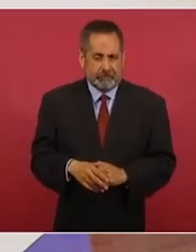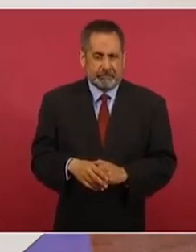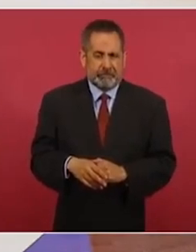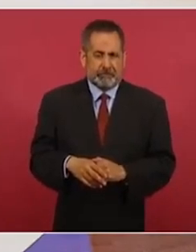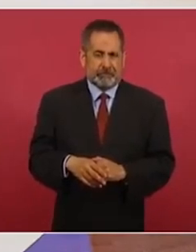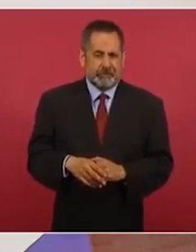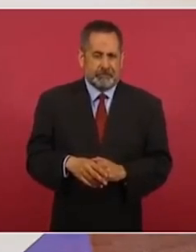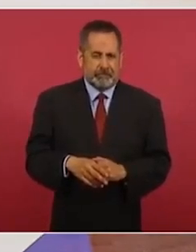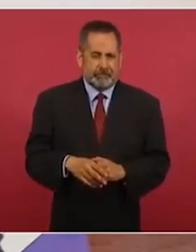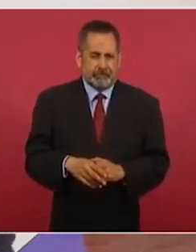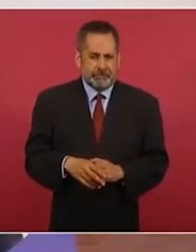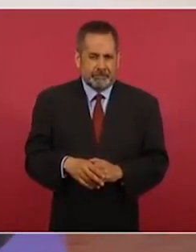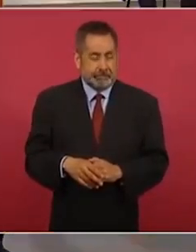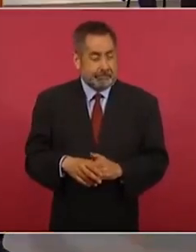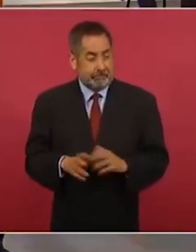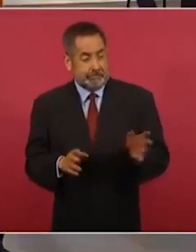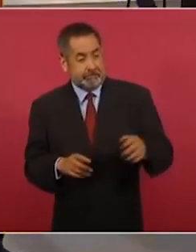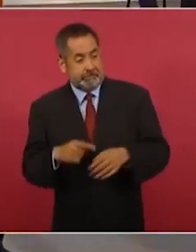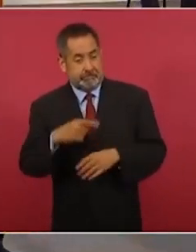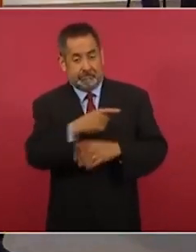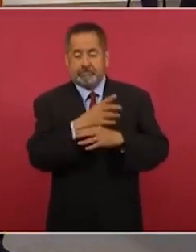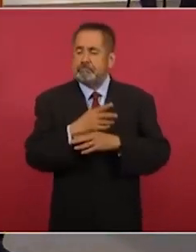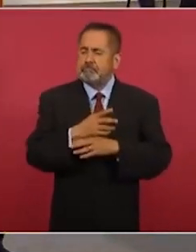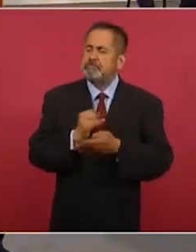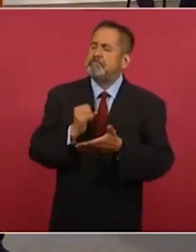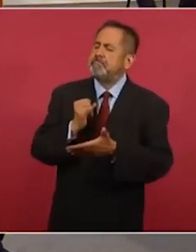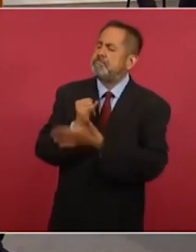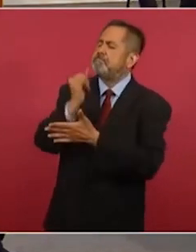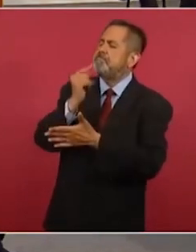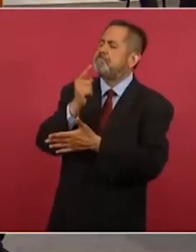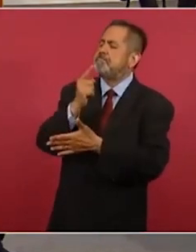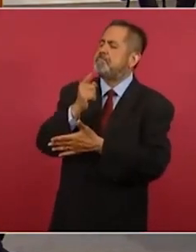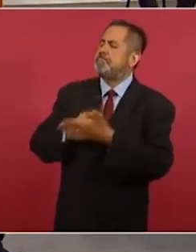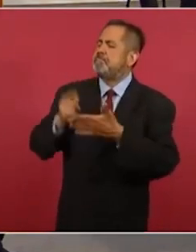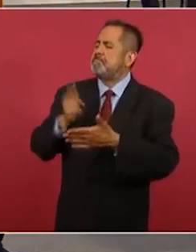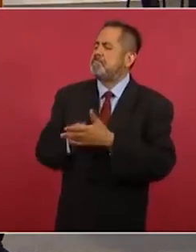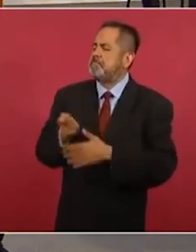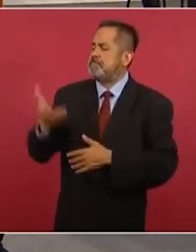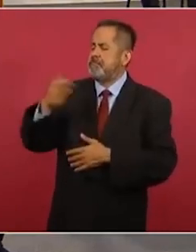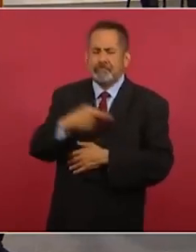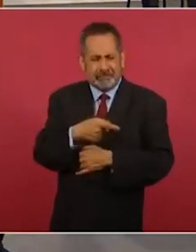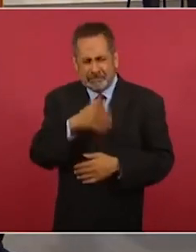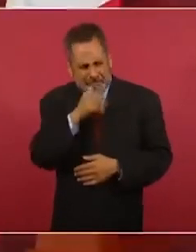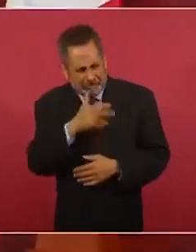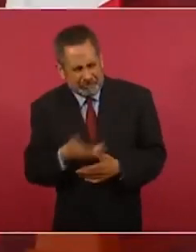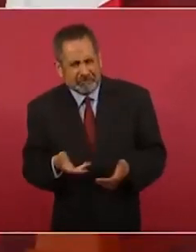¿A qué ya nos consideramos